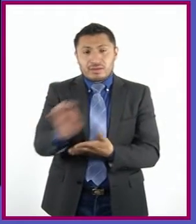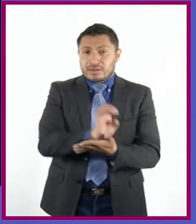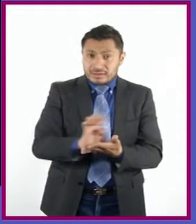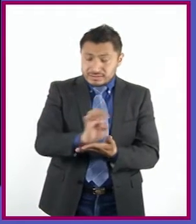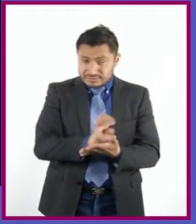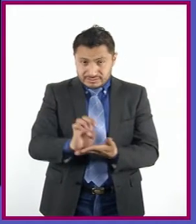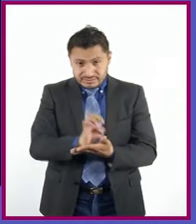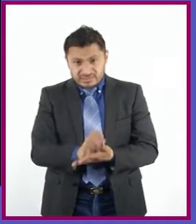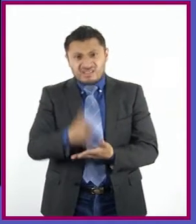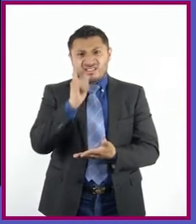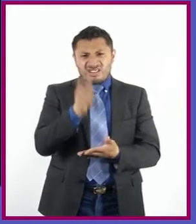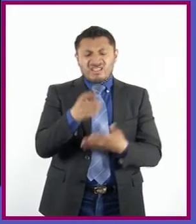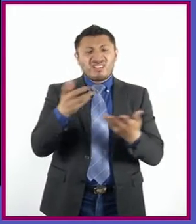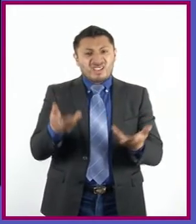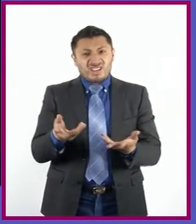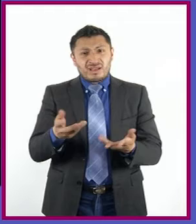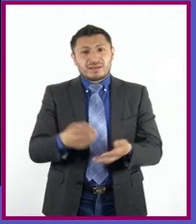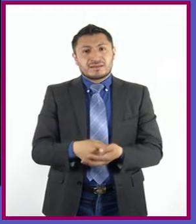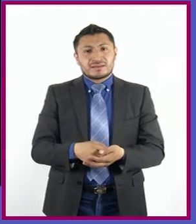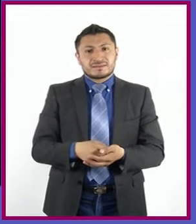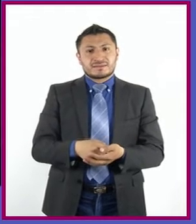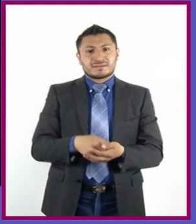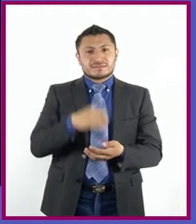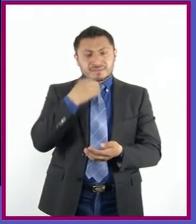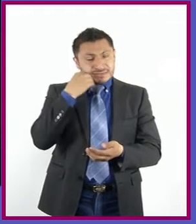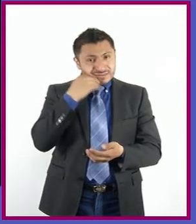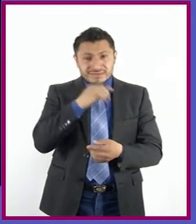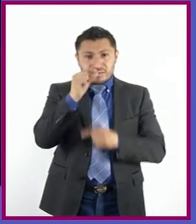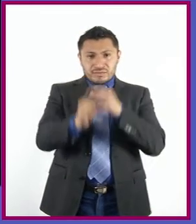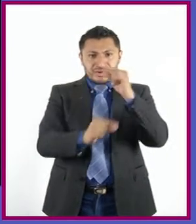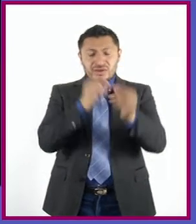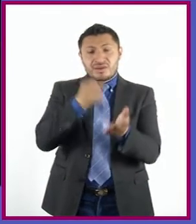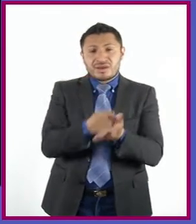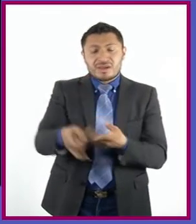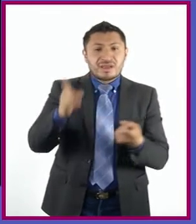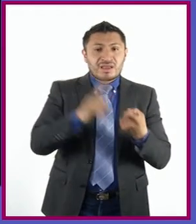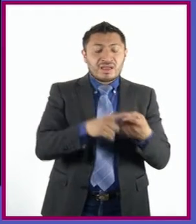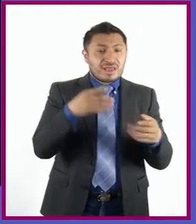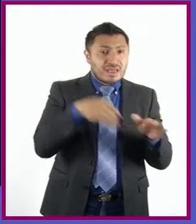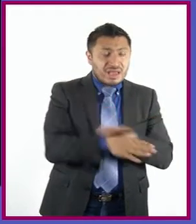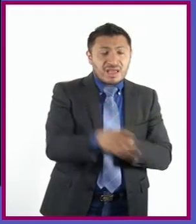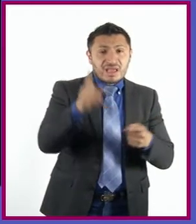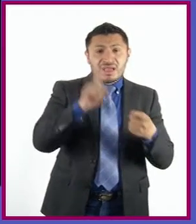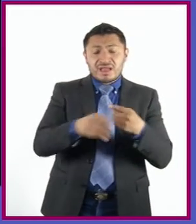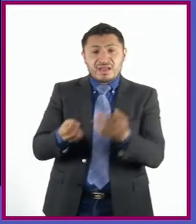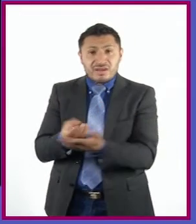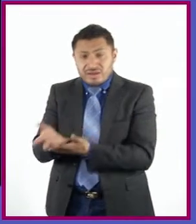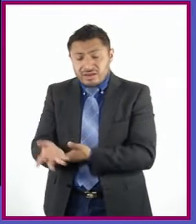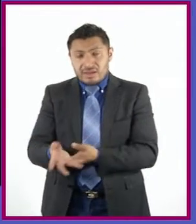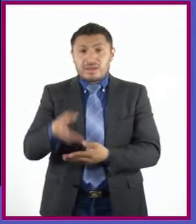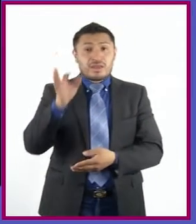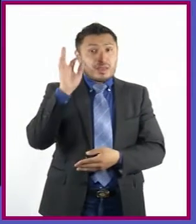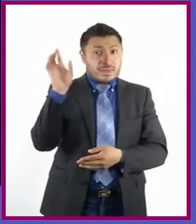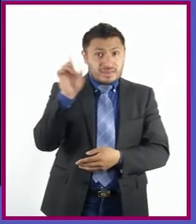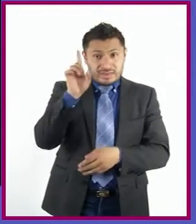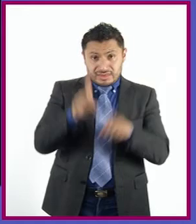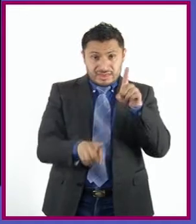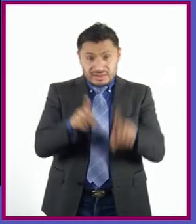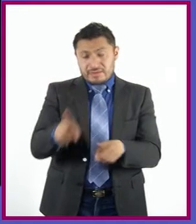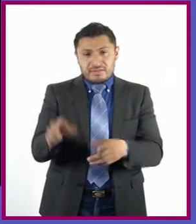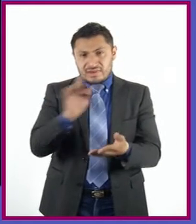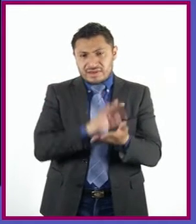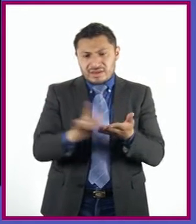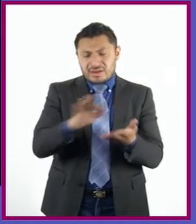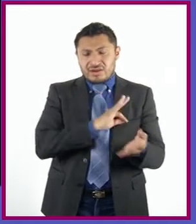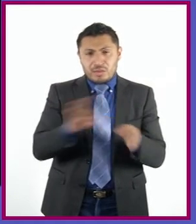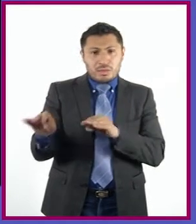Es decir, que iremos decidiendo quién entra, quién sale, en dado caso que la lectura pueda tener movilidad.